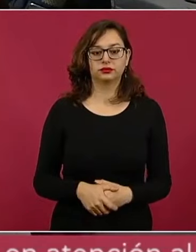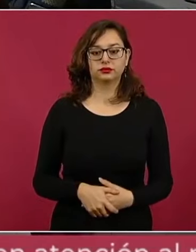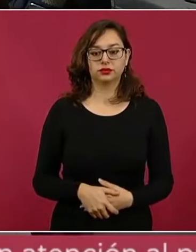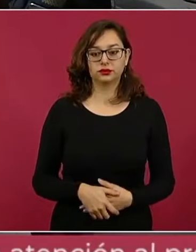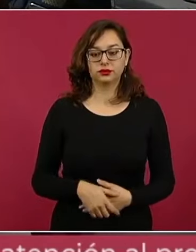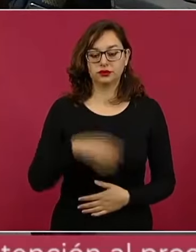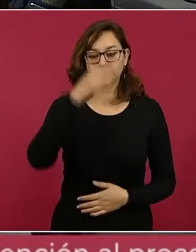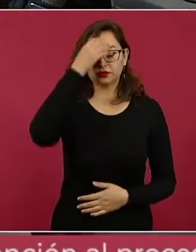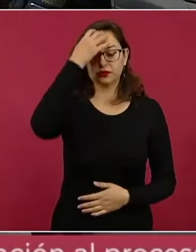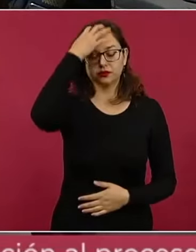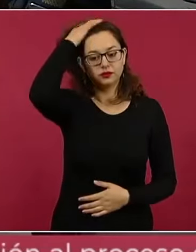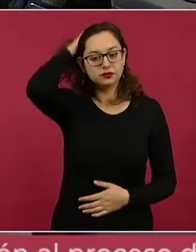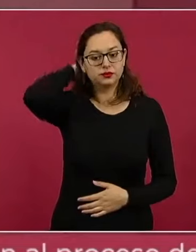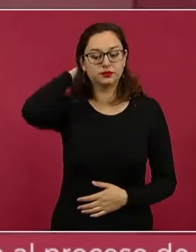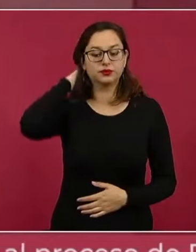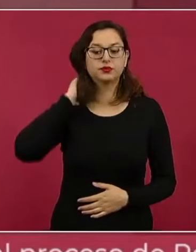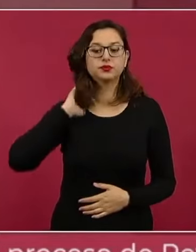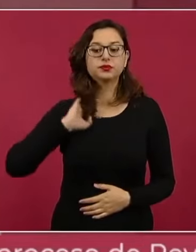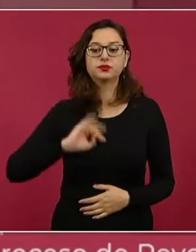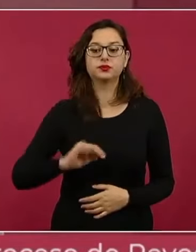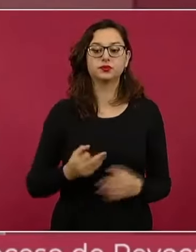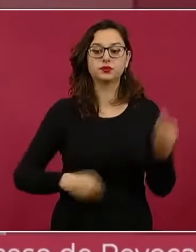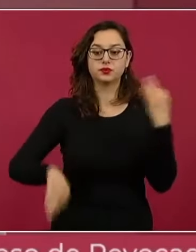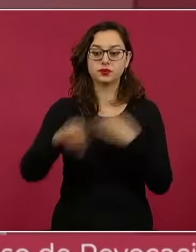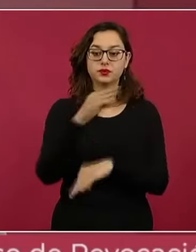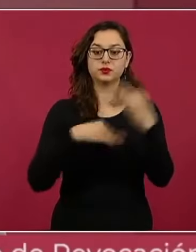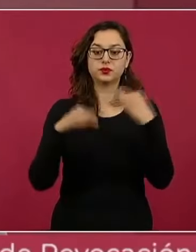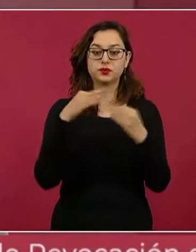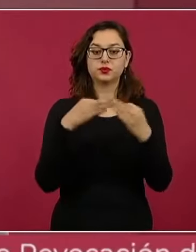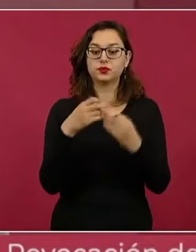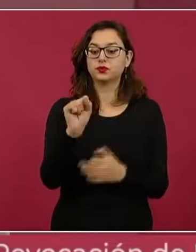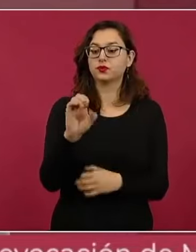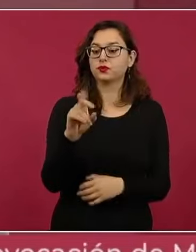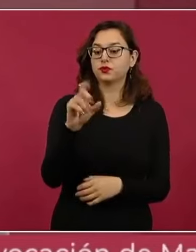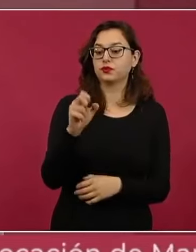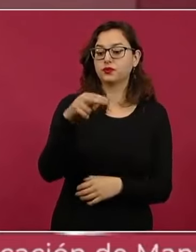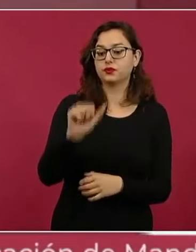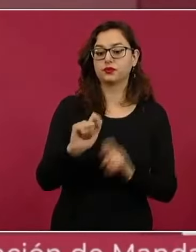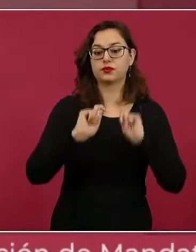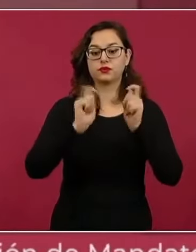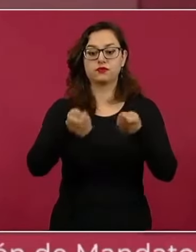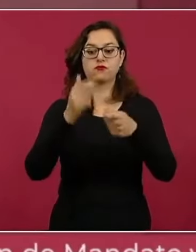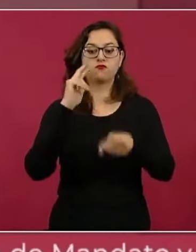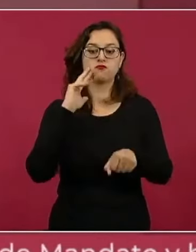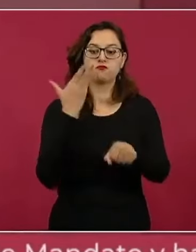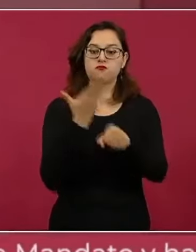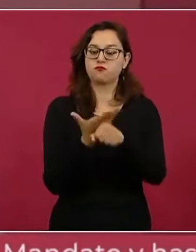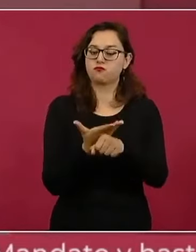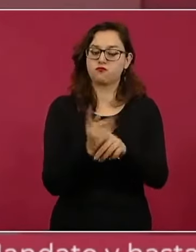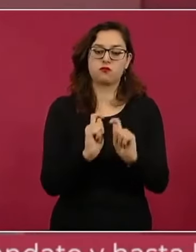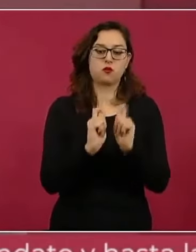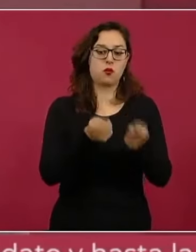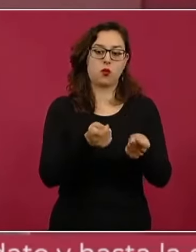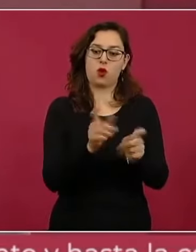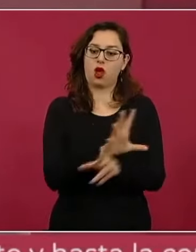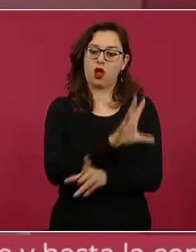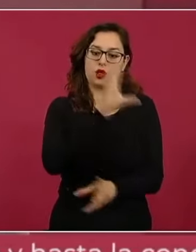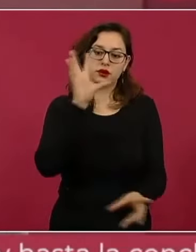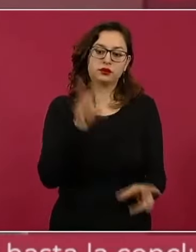coordinar la Secretaría de la Defensa, porque ellos son los que